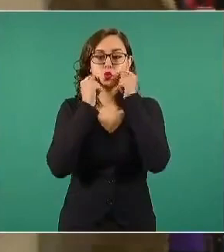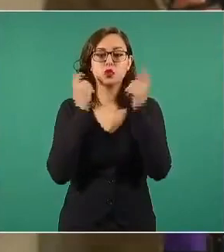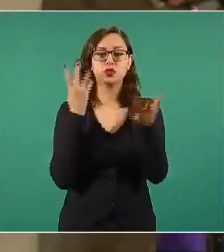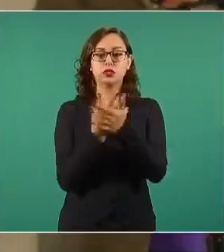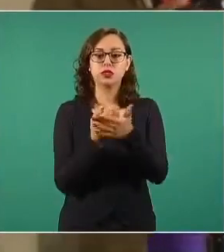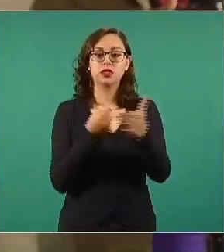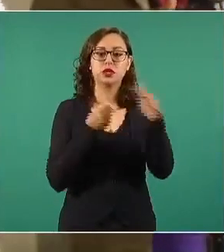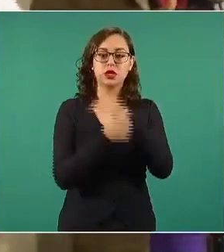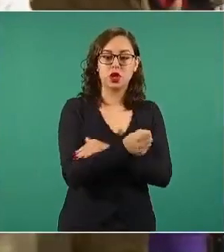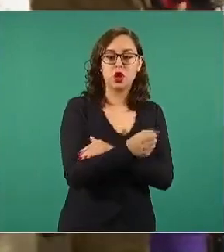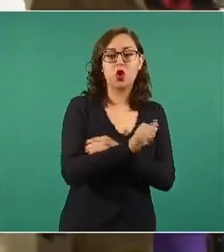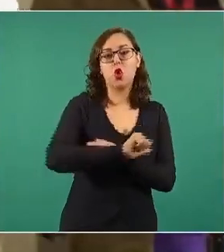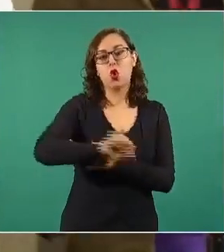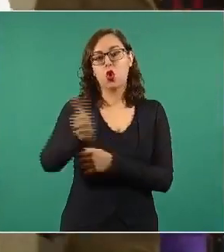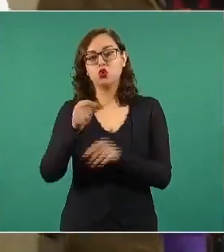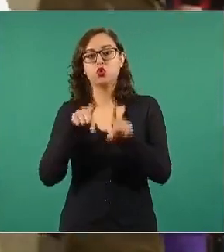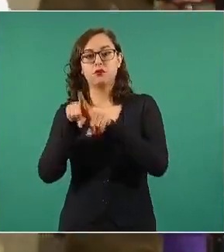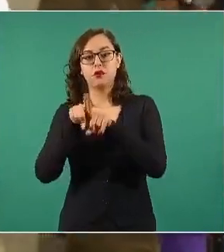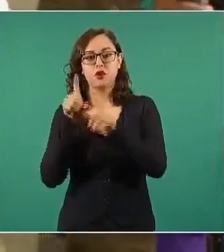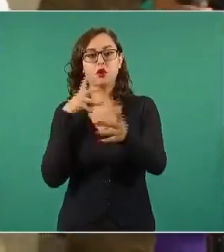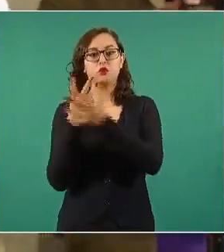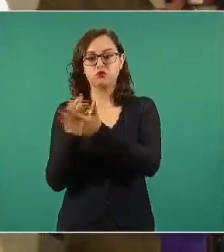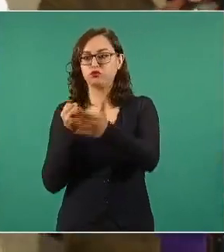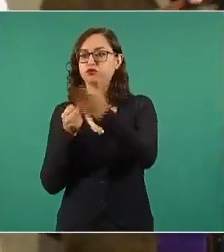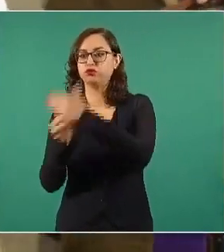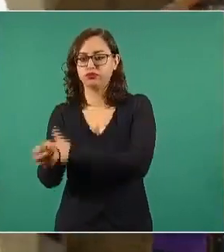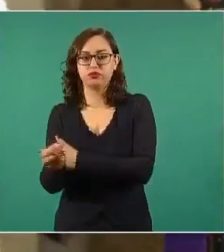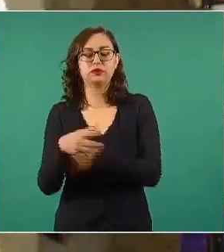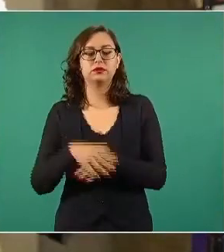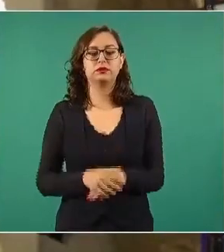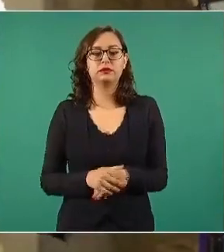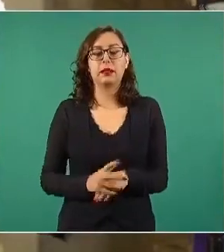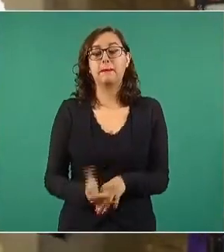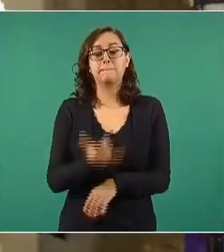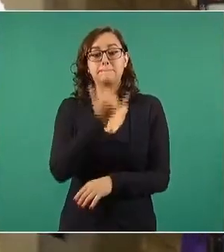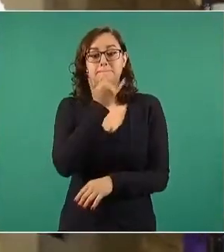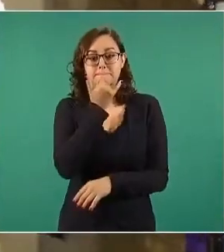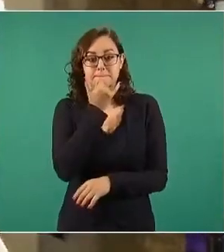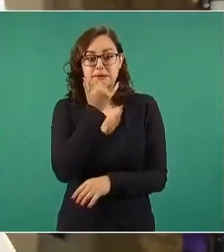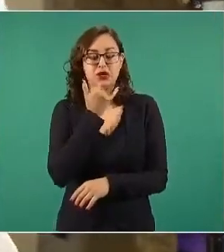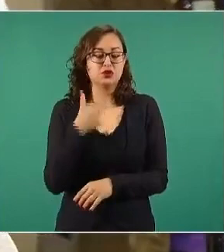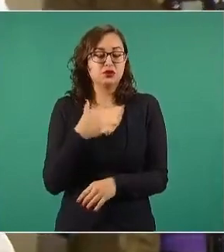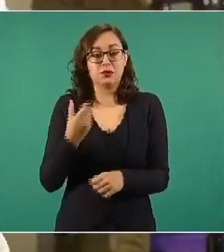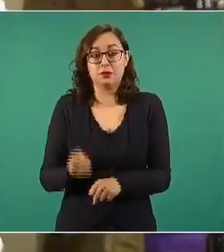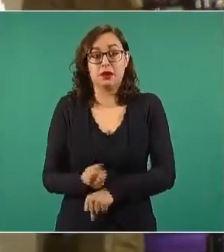penal, en otro penal. Termino perdonando la emoción.